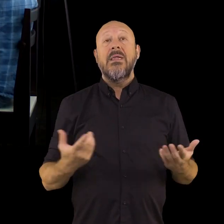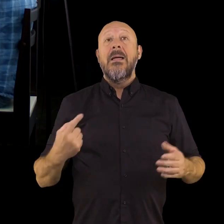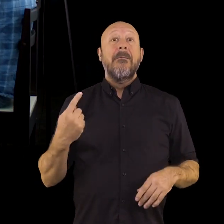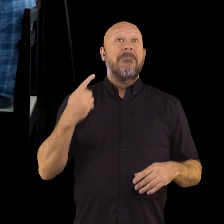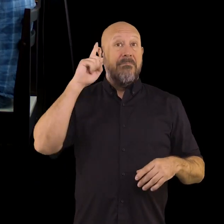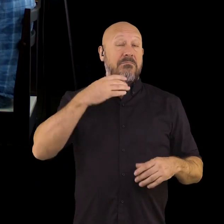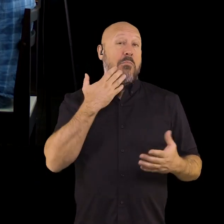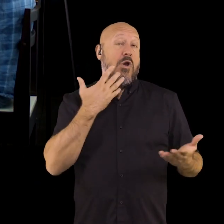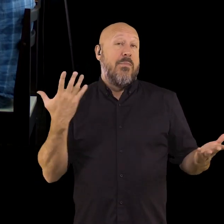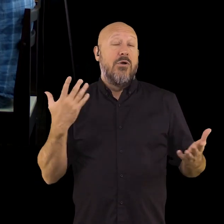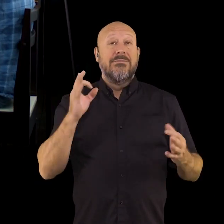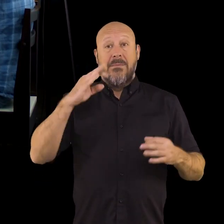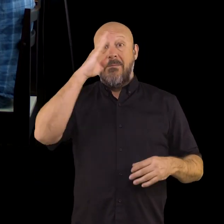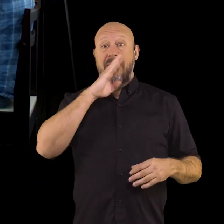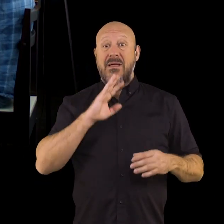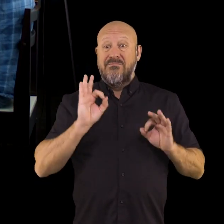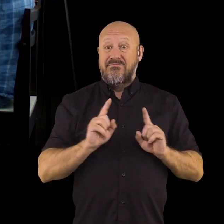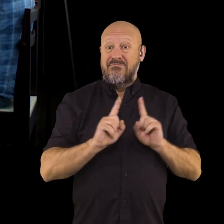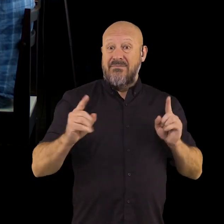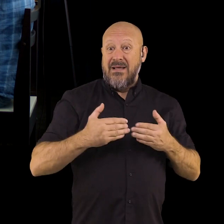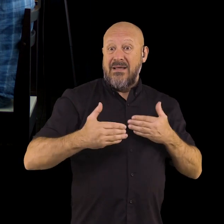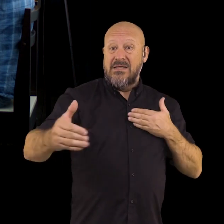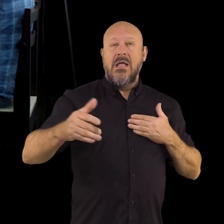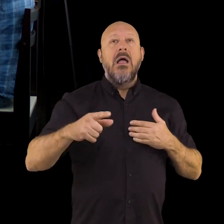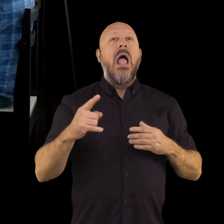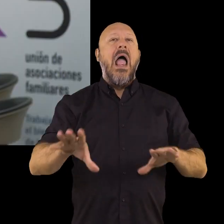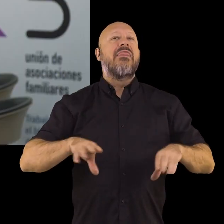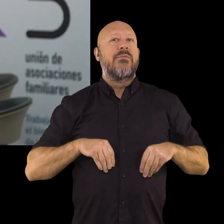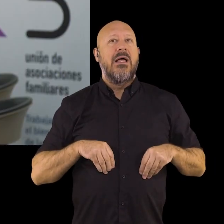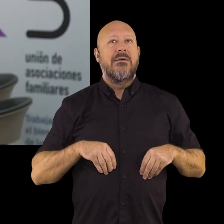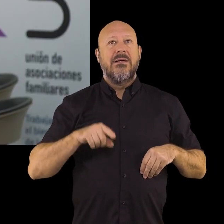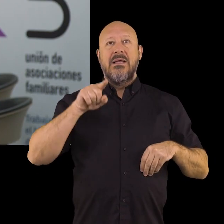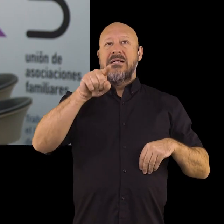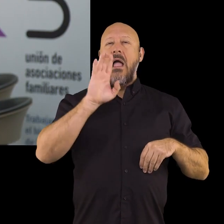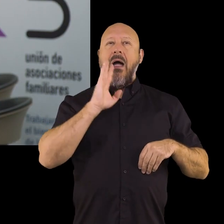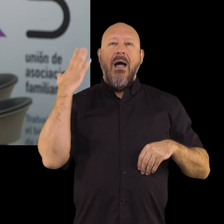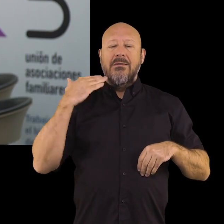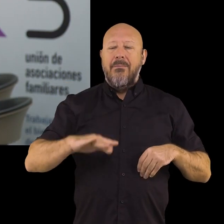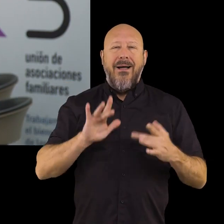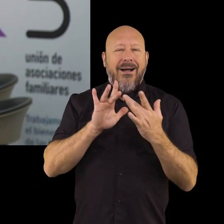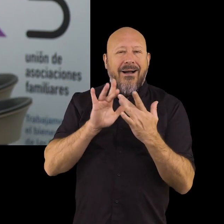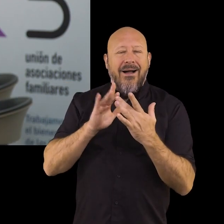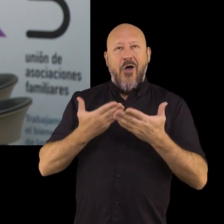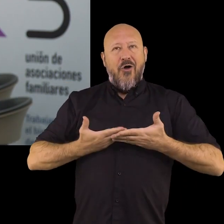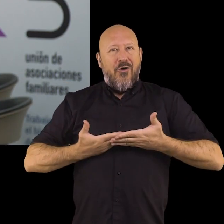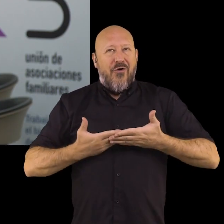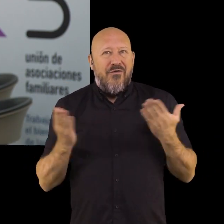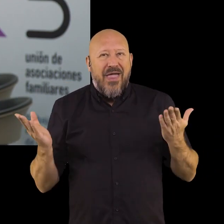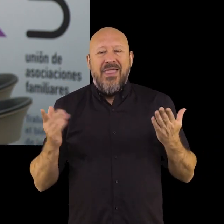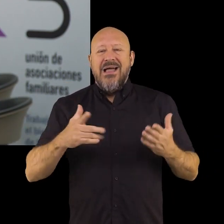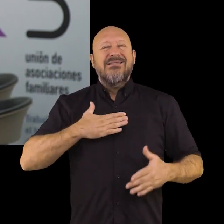Aceptar que las pérdidas como progenitores son normales. Pérdida de esa relación estrecha, de esa